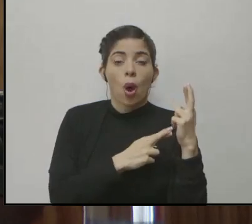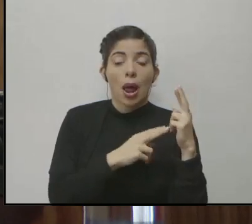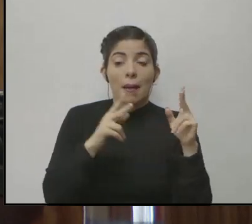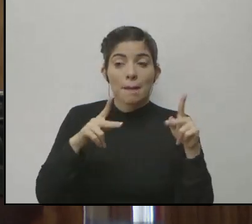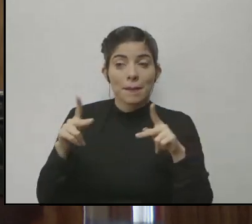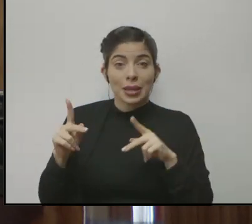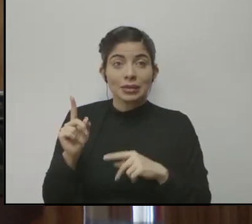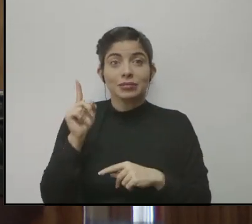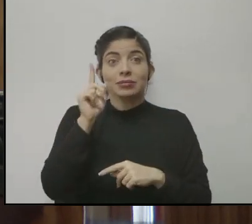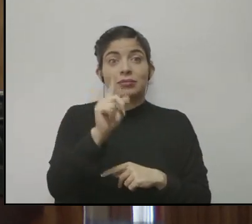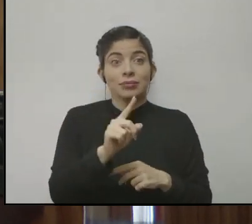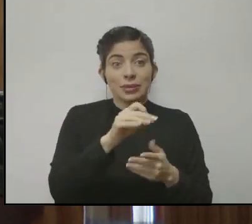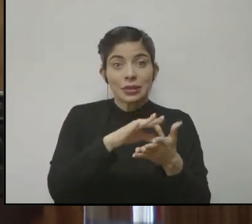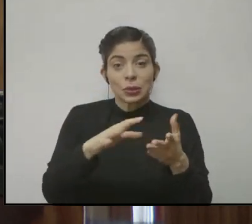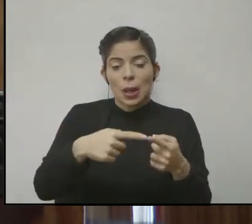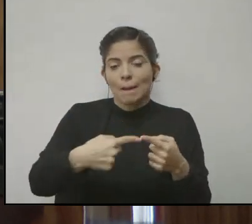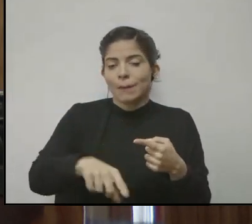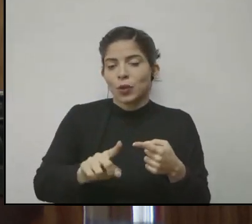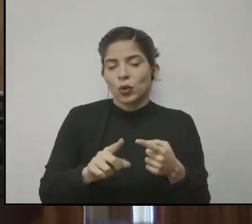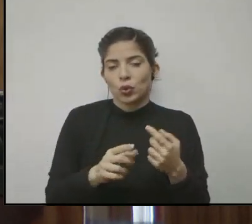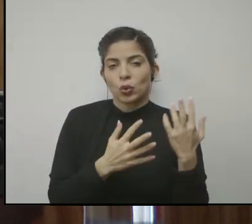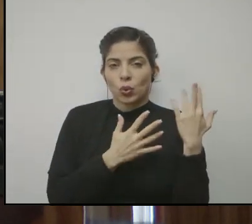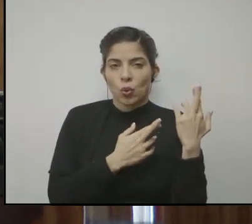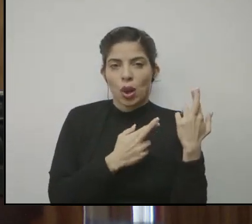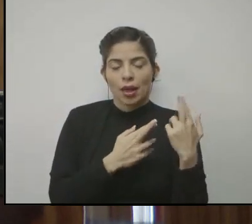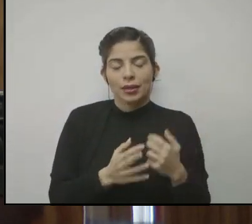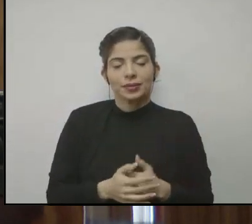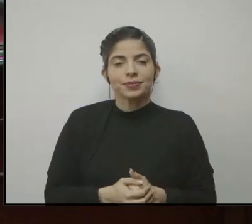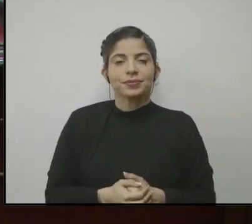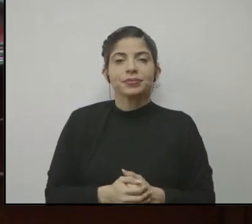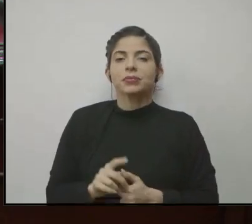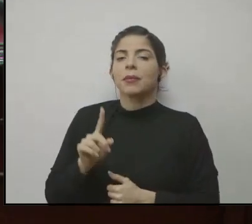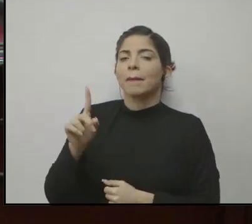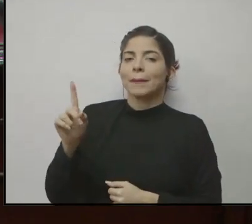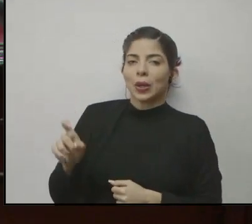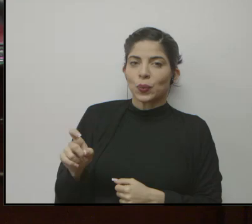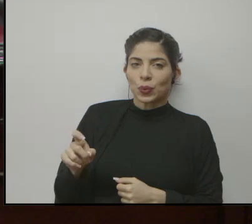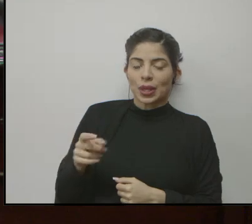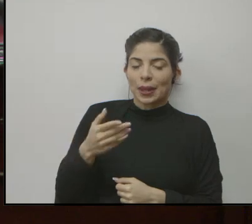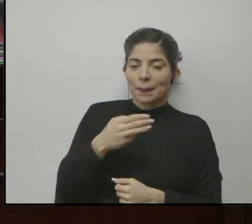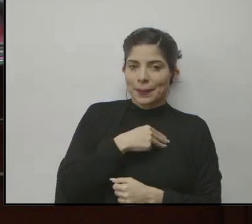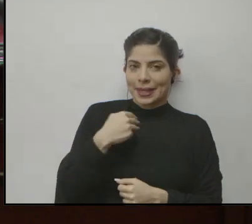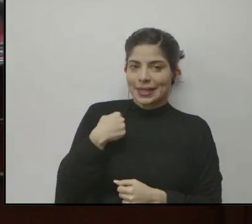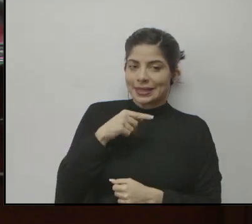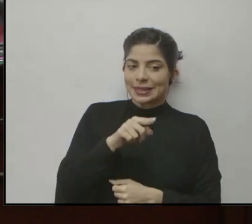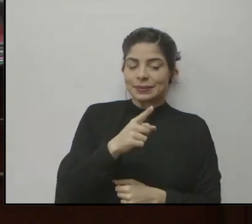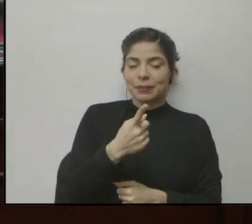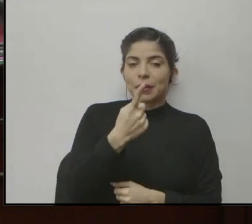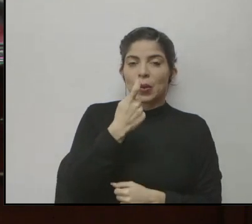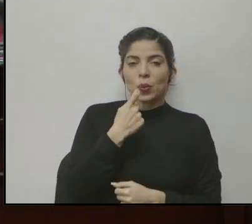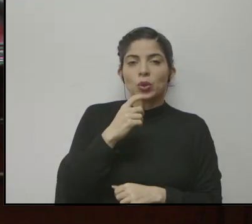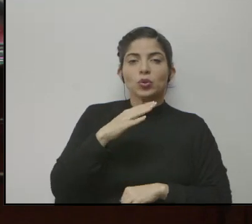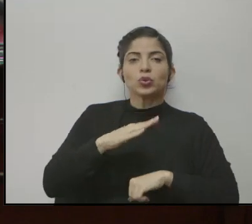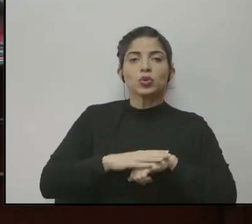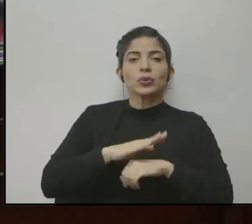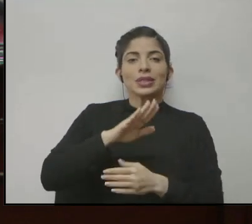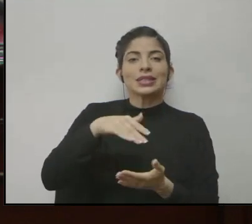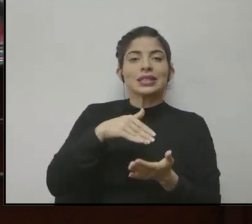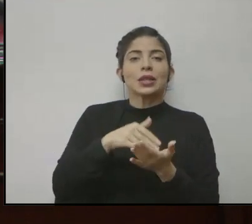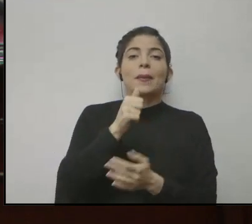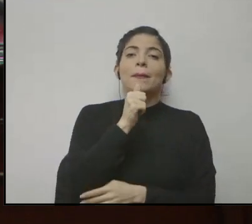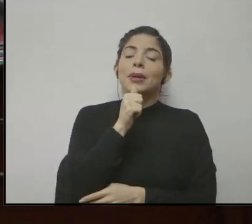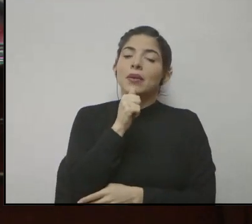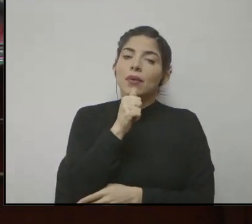presencialidad en los centros educativos lo más pronto posible. Consultan, Ministra, en relación con centros